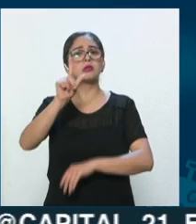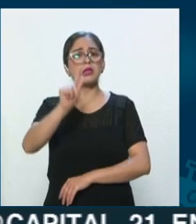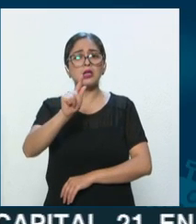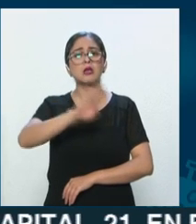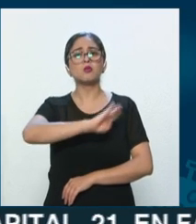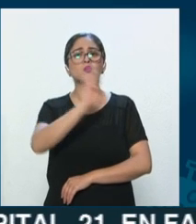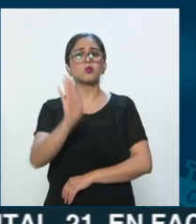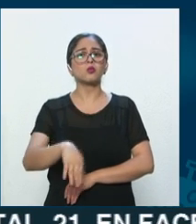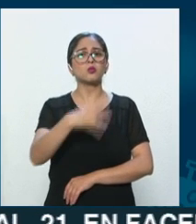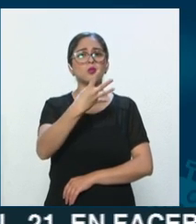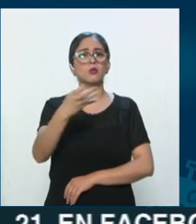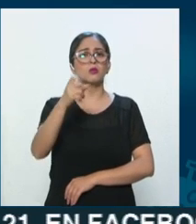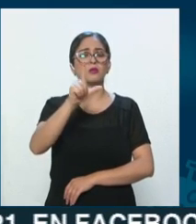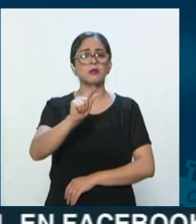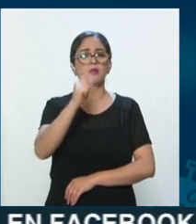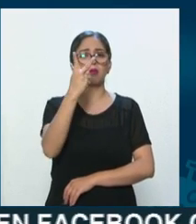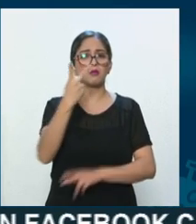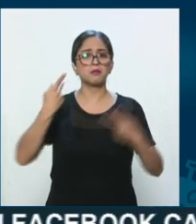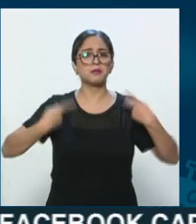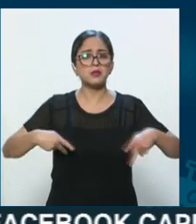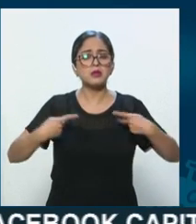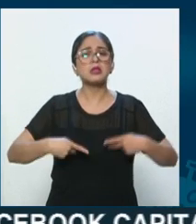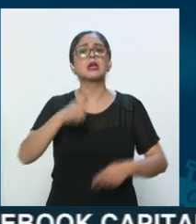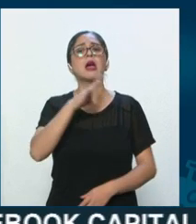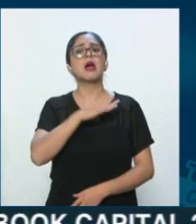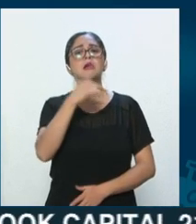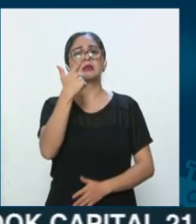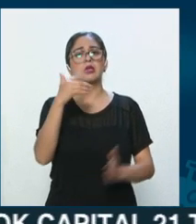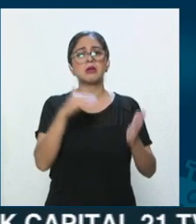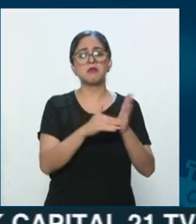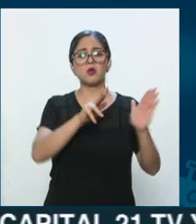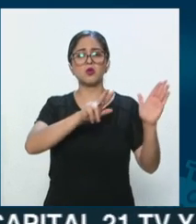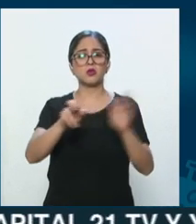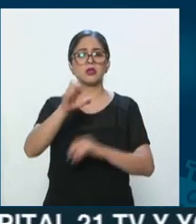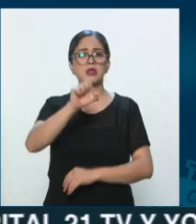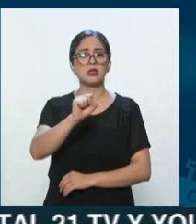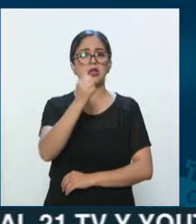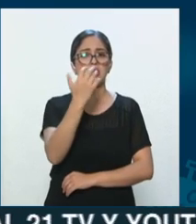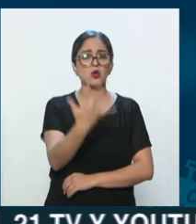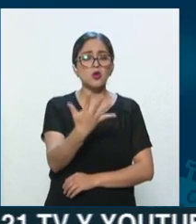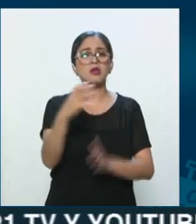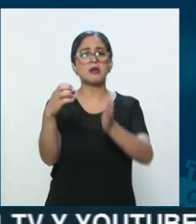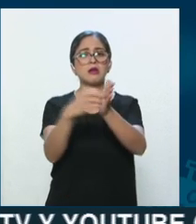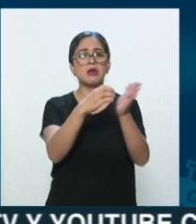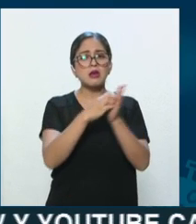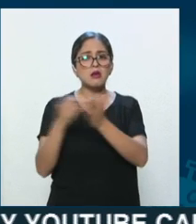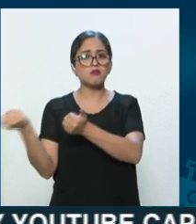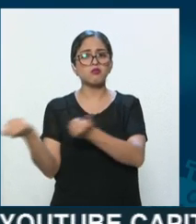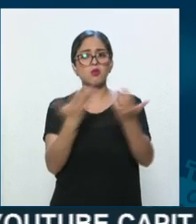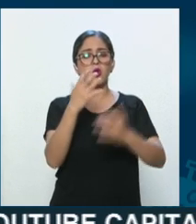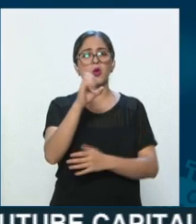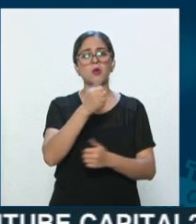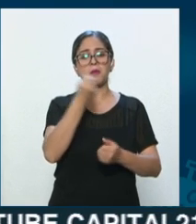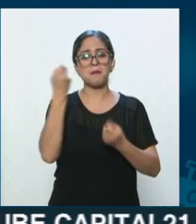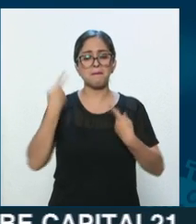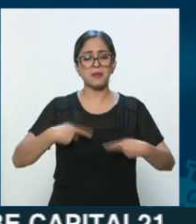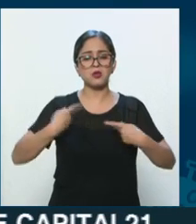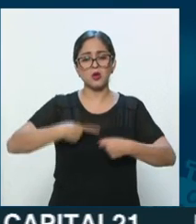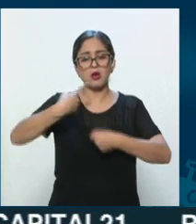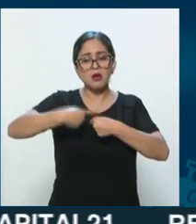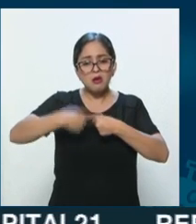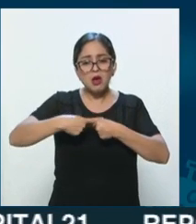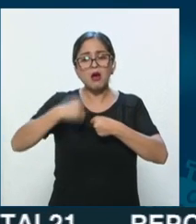defunciones 472 y 7.865 kits COVID-19 entregados.